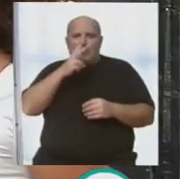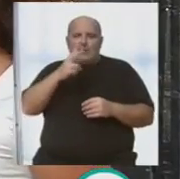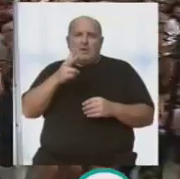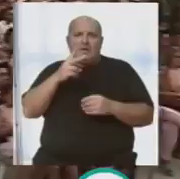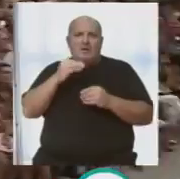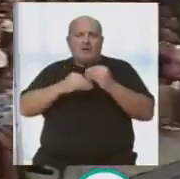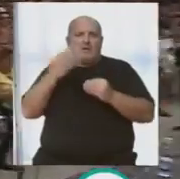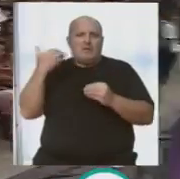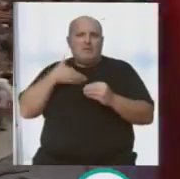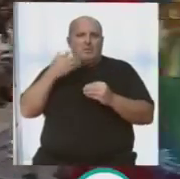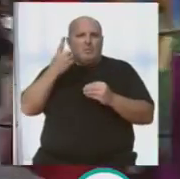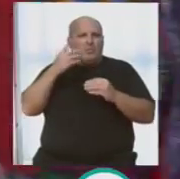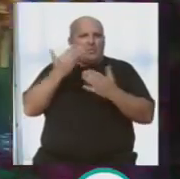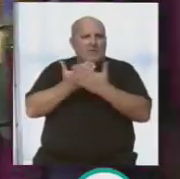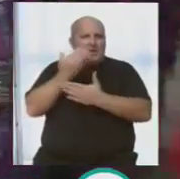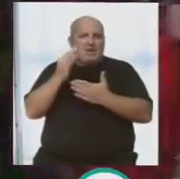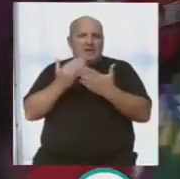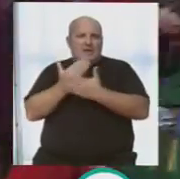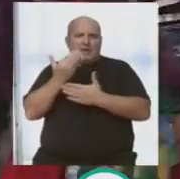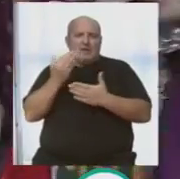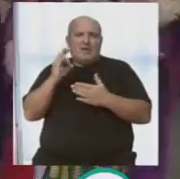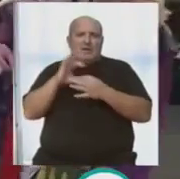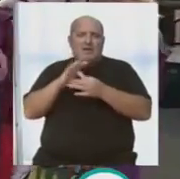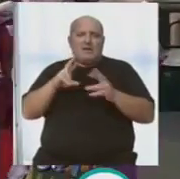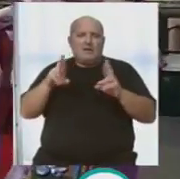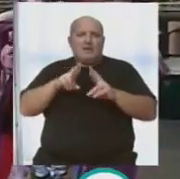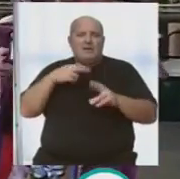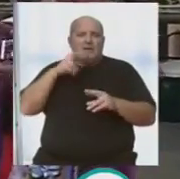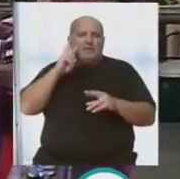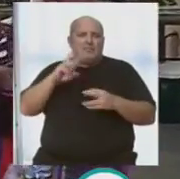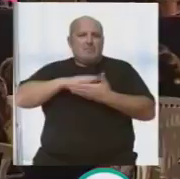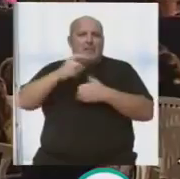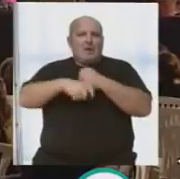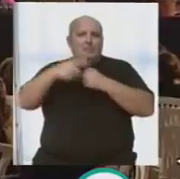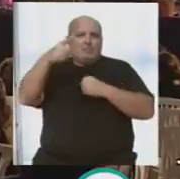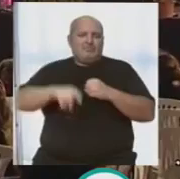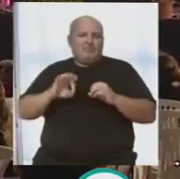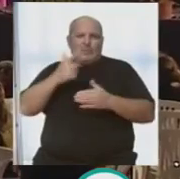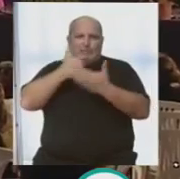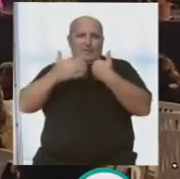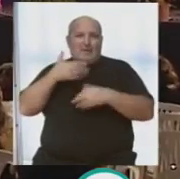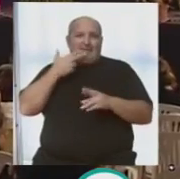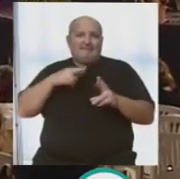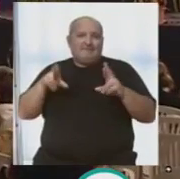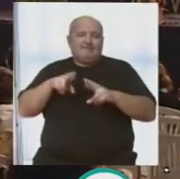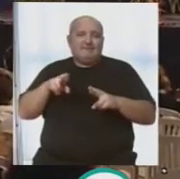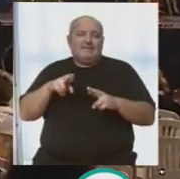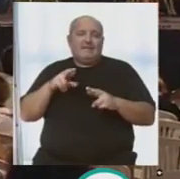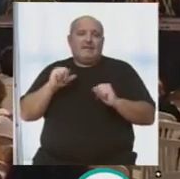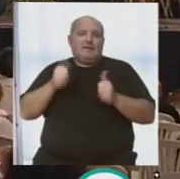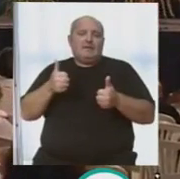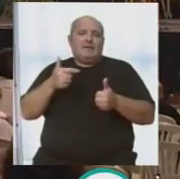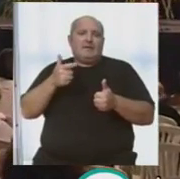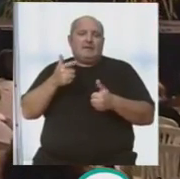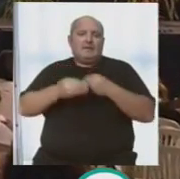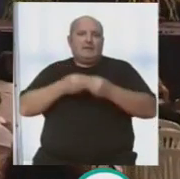que apenas se hizo, que fue un día o dos. Nuestra idea es recuperarlo durante todo el mes de agosto, como era antiguamente, pero vamos a empezar, como